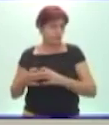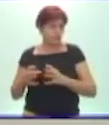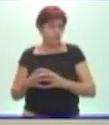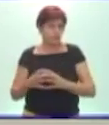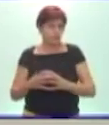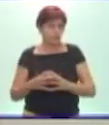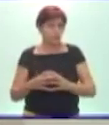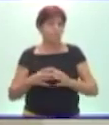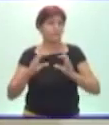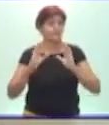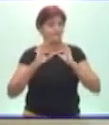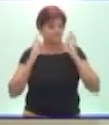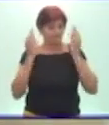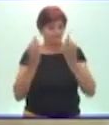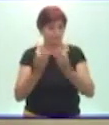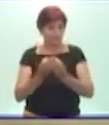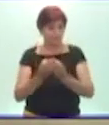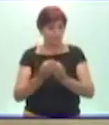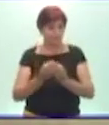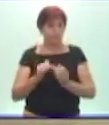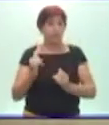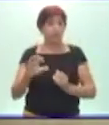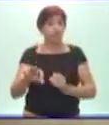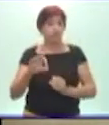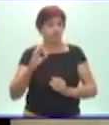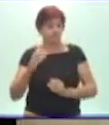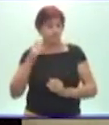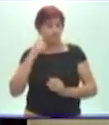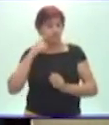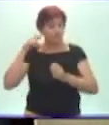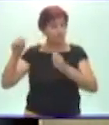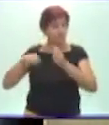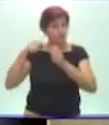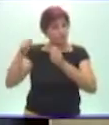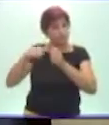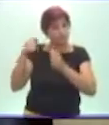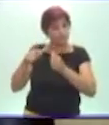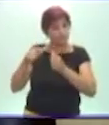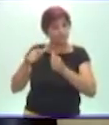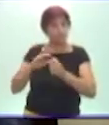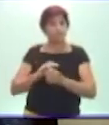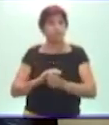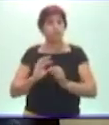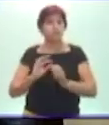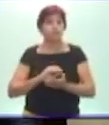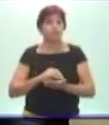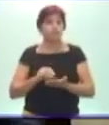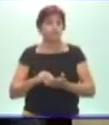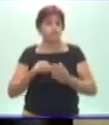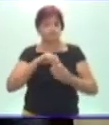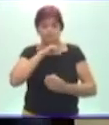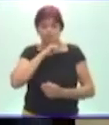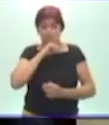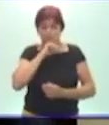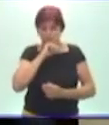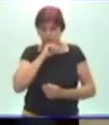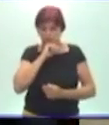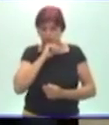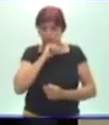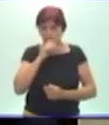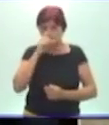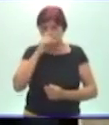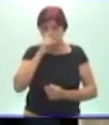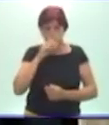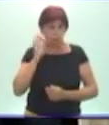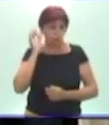familia ahora los invito a ver un audiovisual donde una mamá de una niña con necesidades educativas especiales